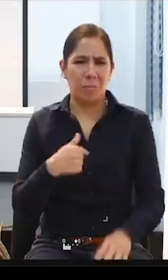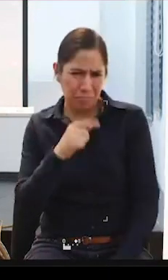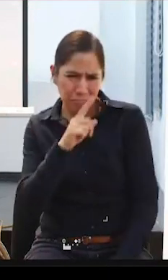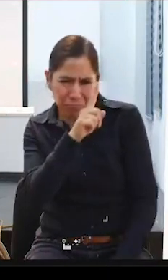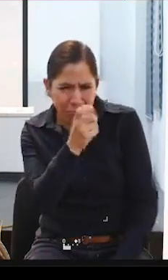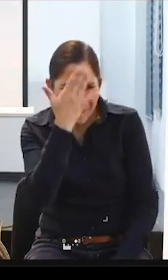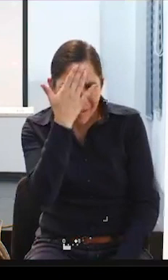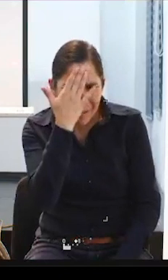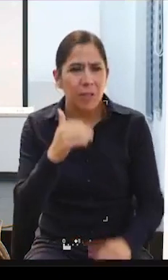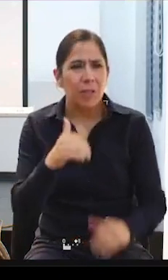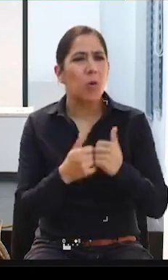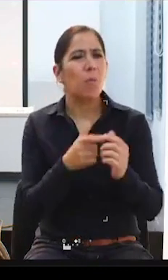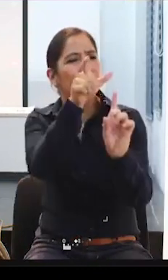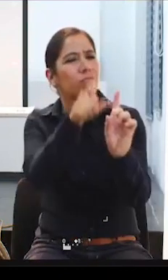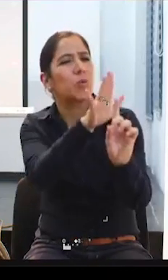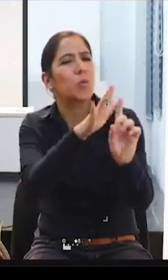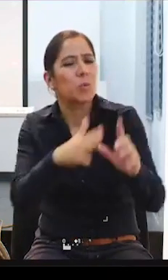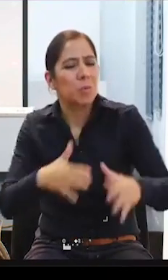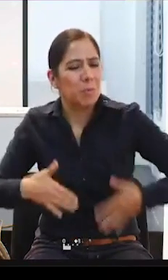brevemente ese aspecto.